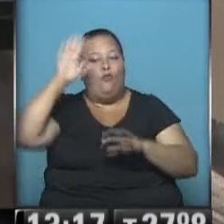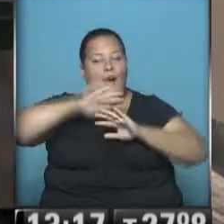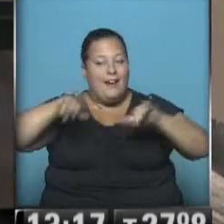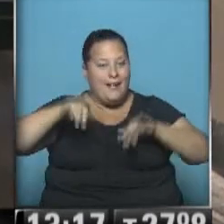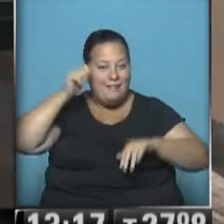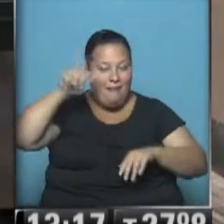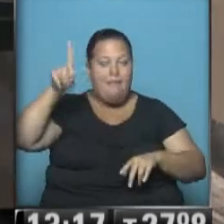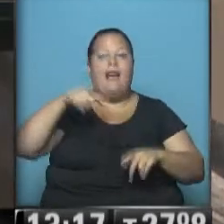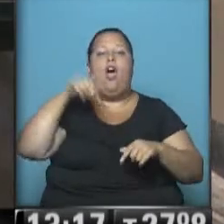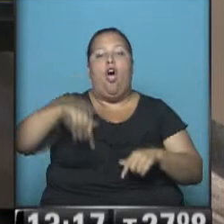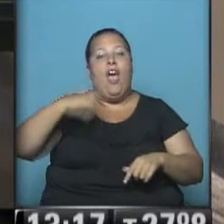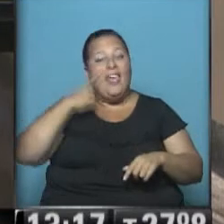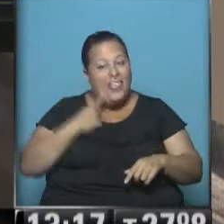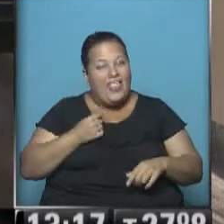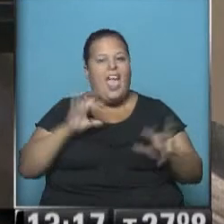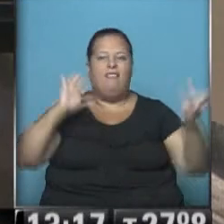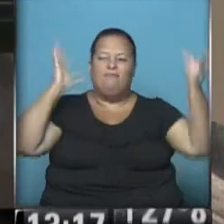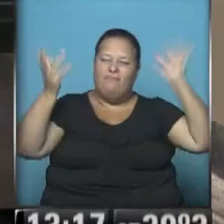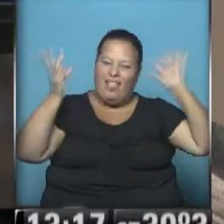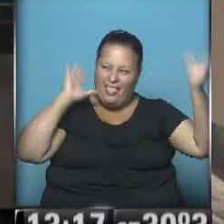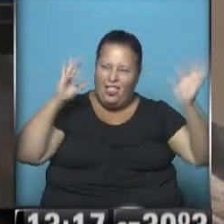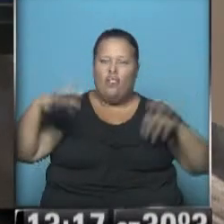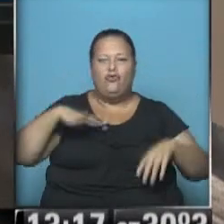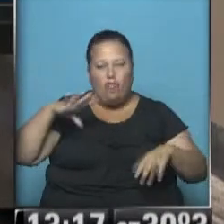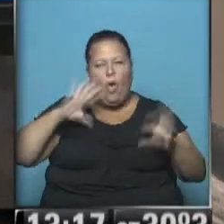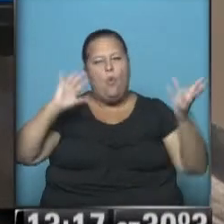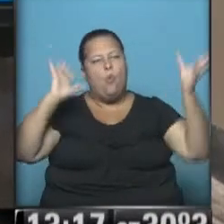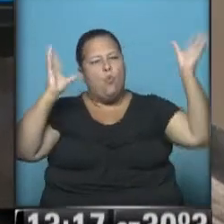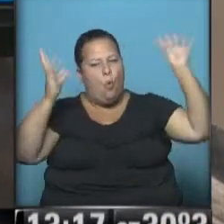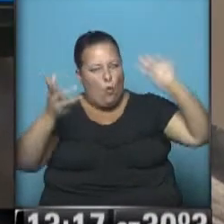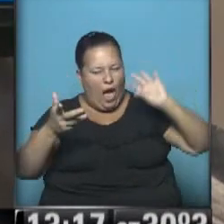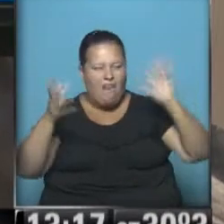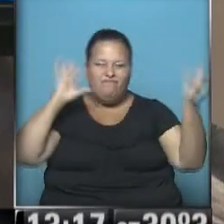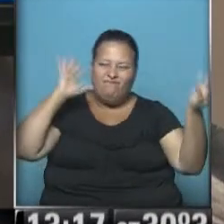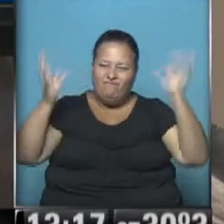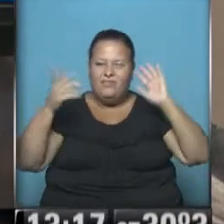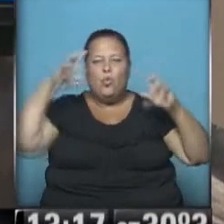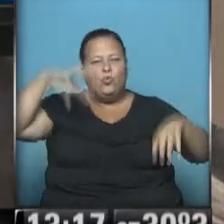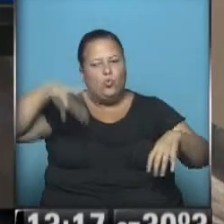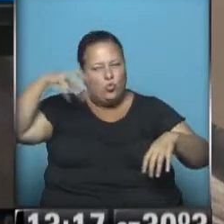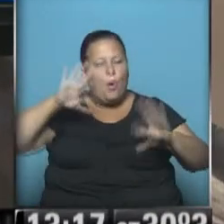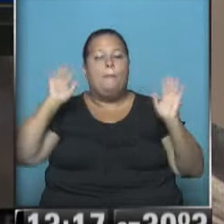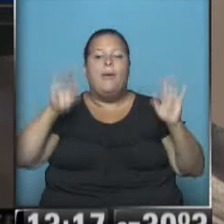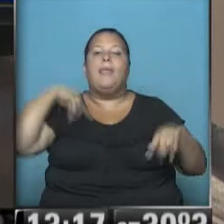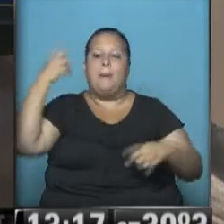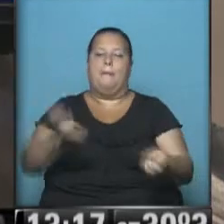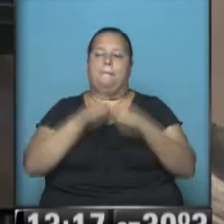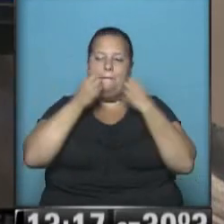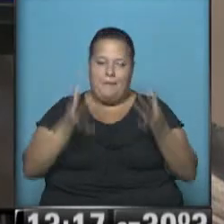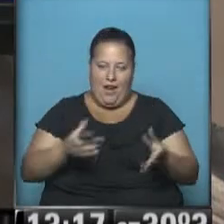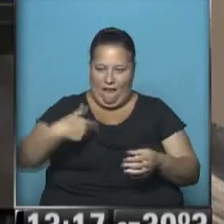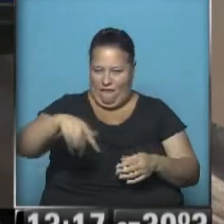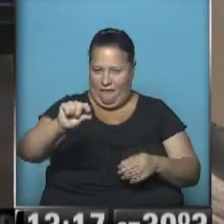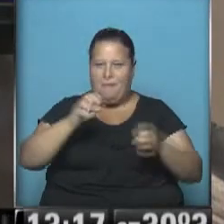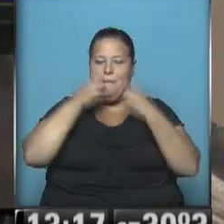costa atlántica, hoy tienen una jornada bastante gris, inestable, todavía queda nubosidad inestable con algunas lluvias aisladas, pero rápidamente mejora en las